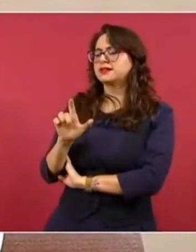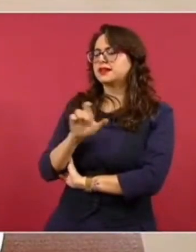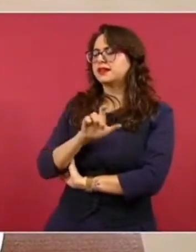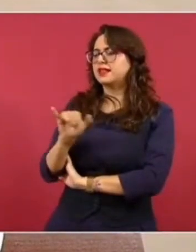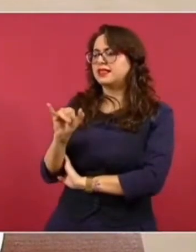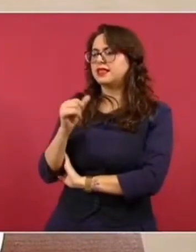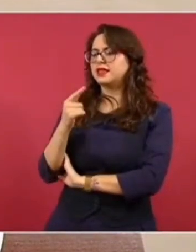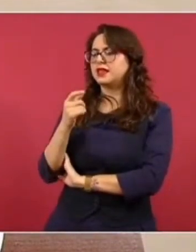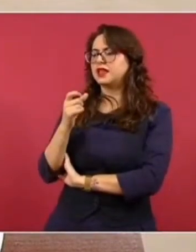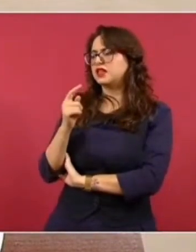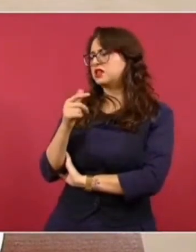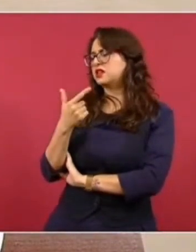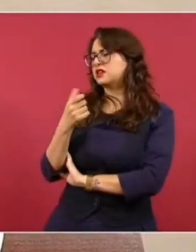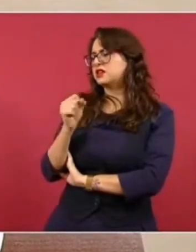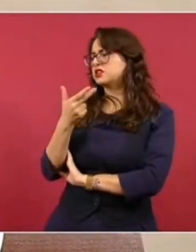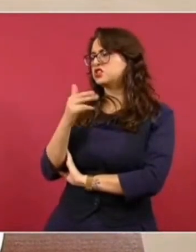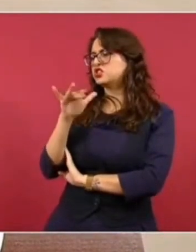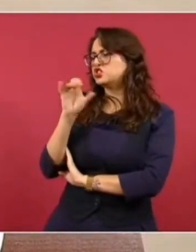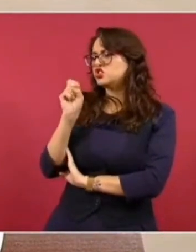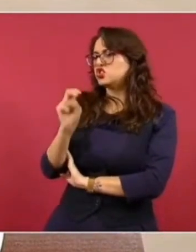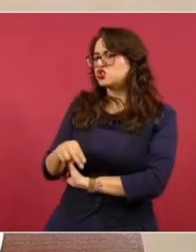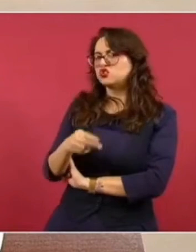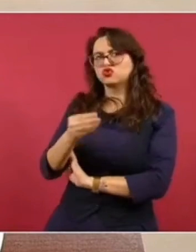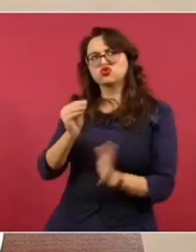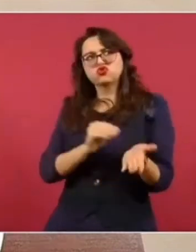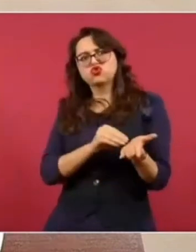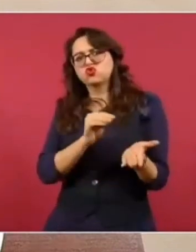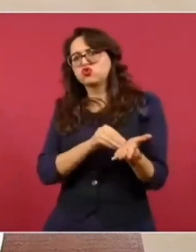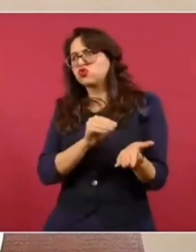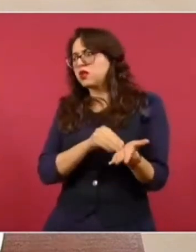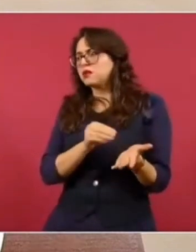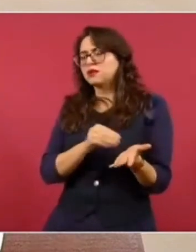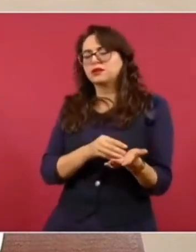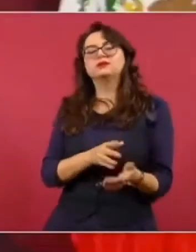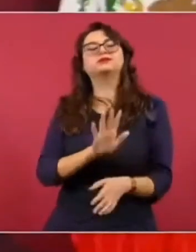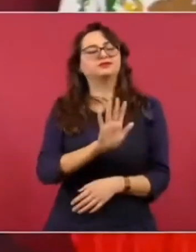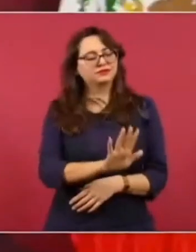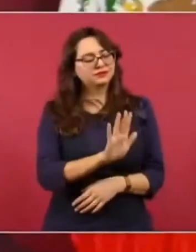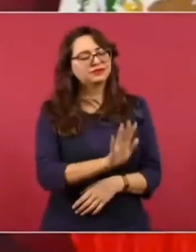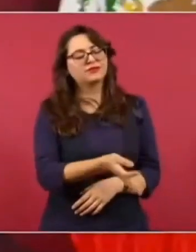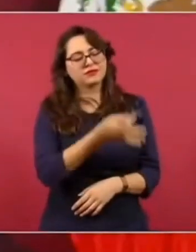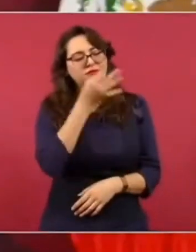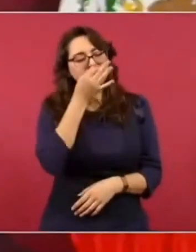Porque no se han ido. Le digo, ya señora, ya se van a ir.